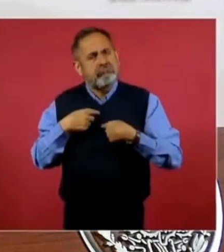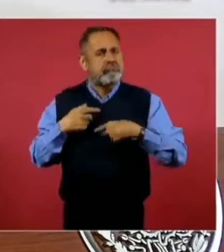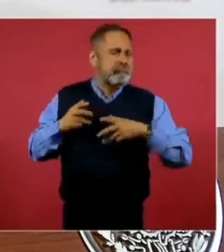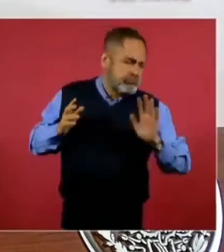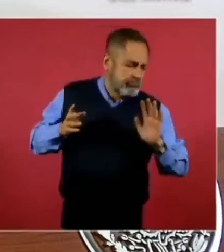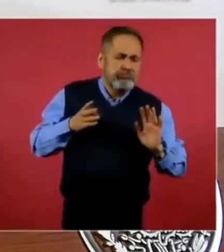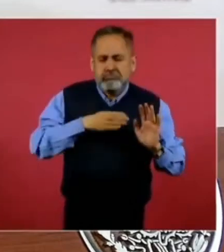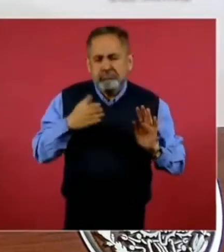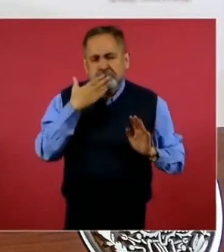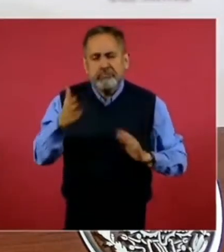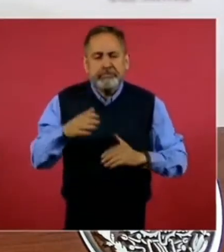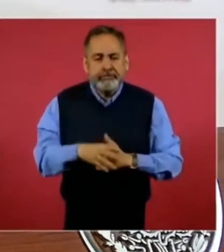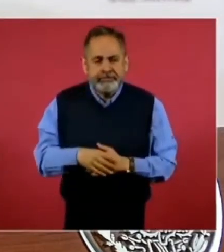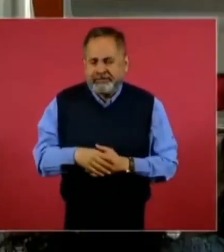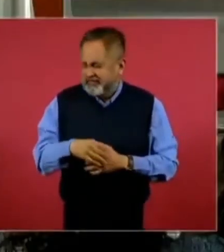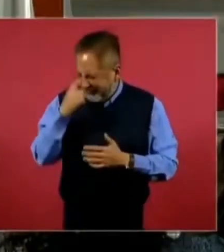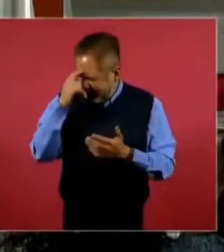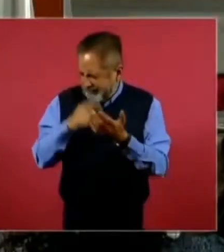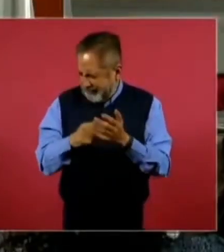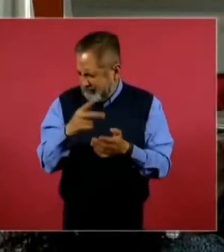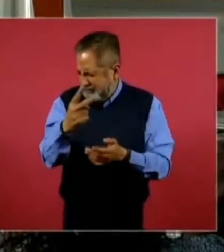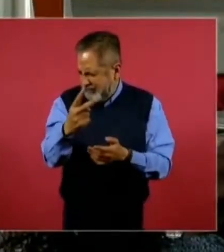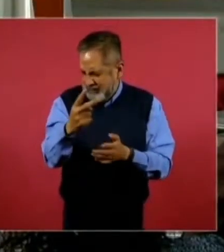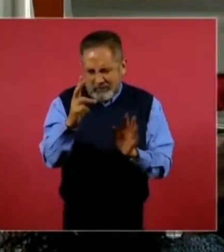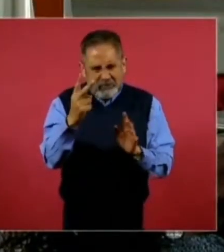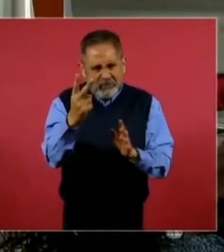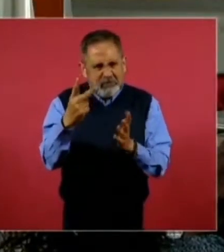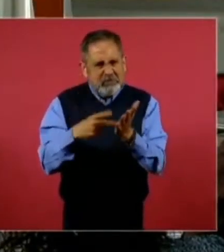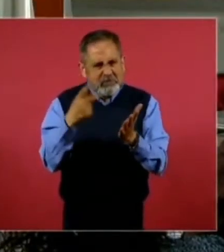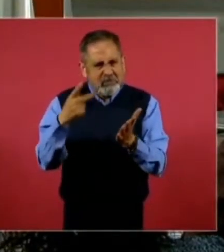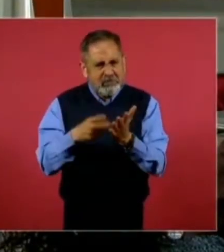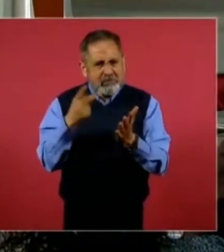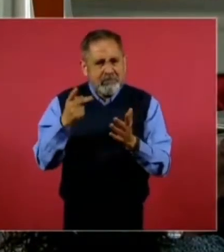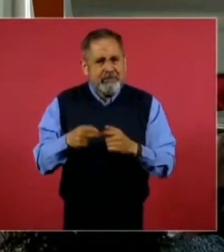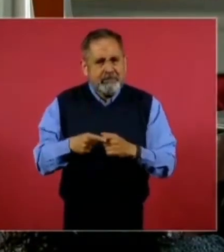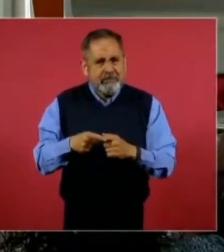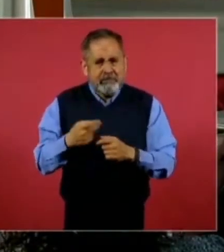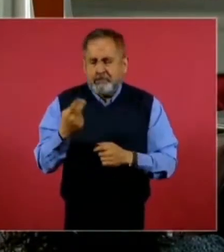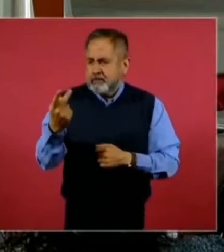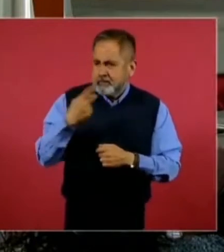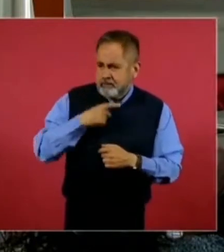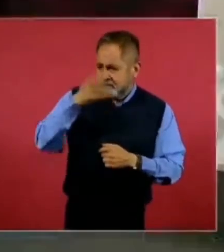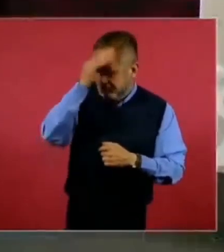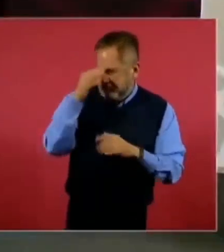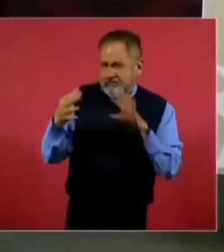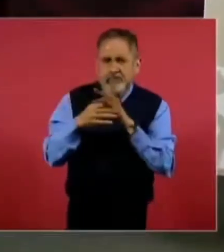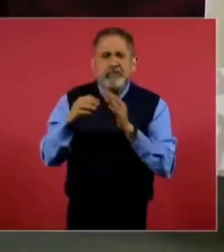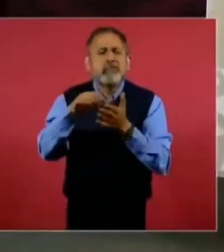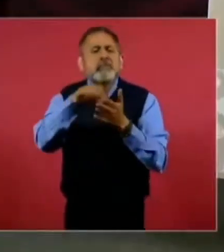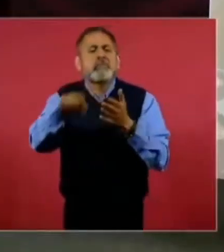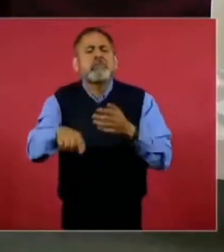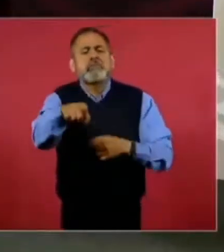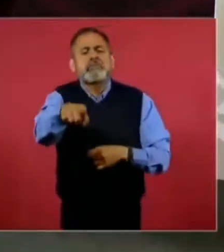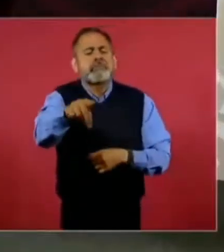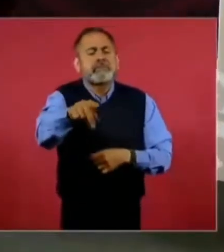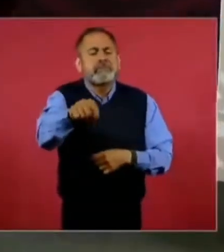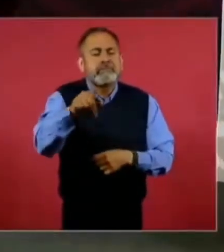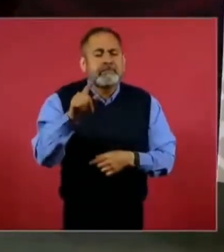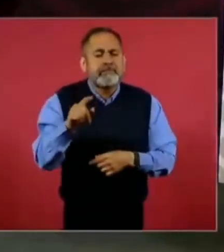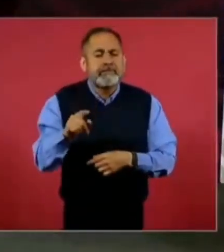En dos ocasiones hubo coincidencias. Por ejemplo, cuando